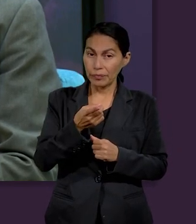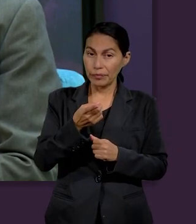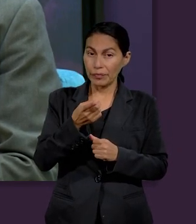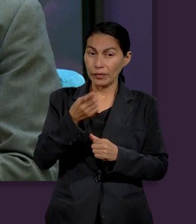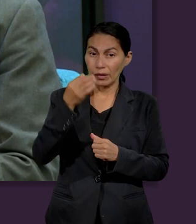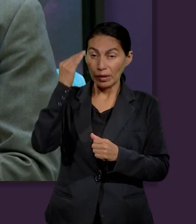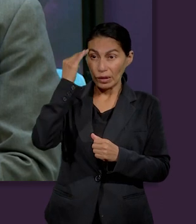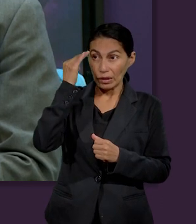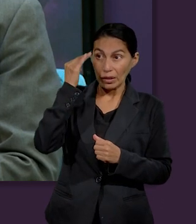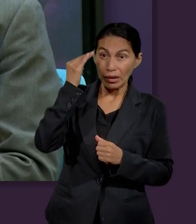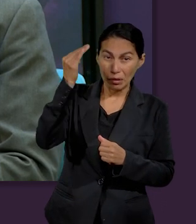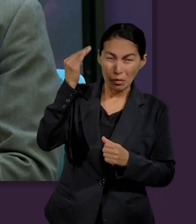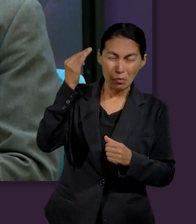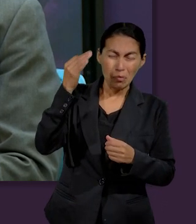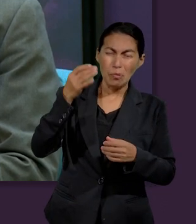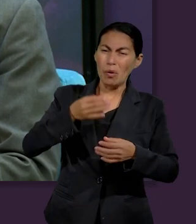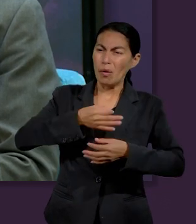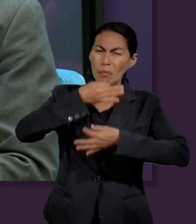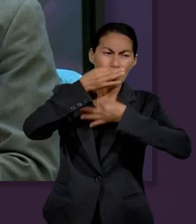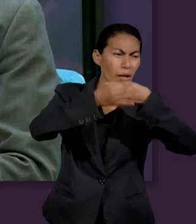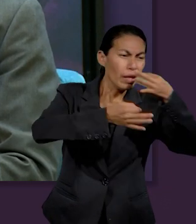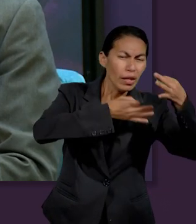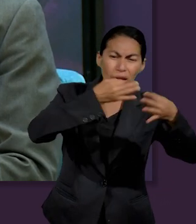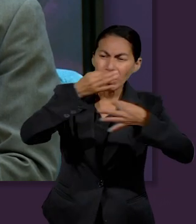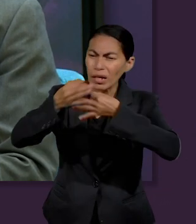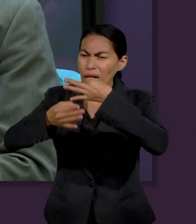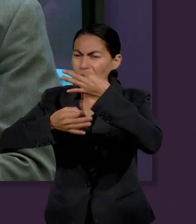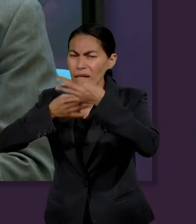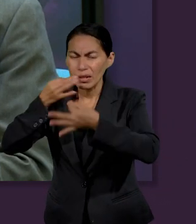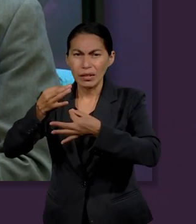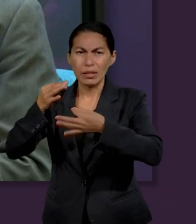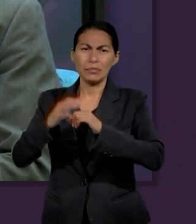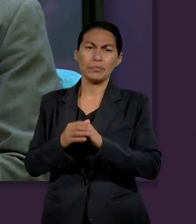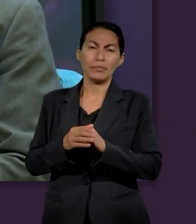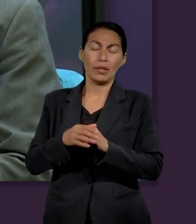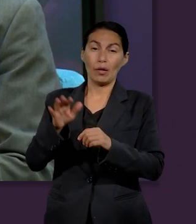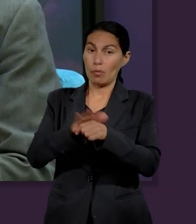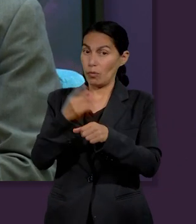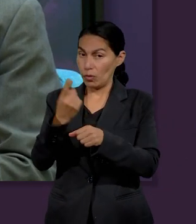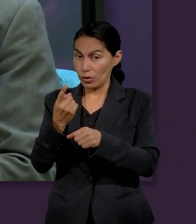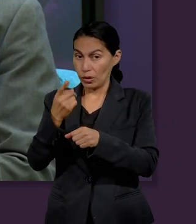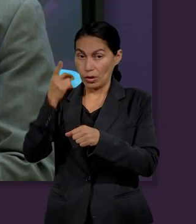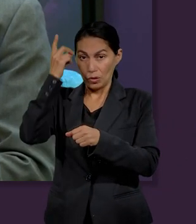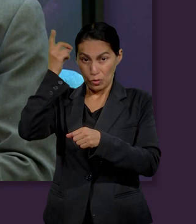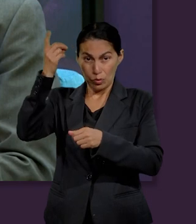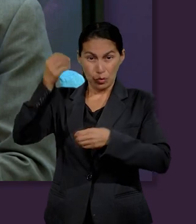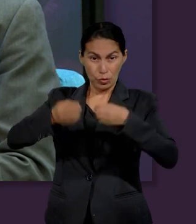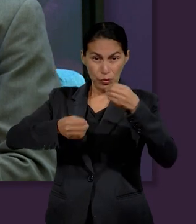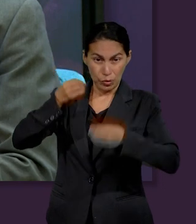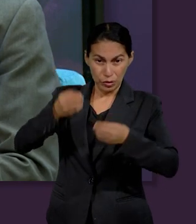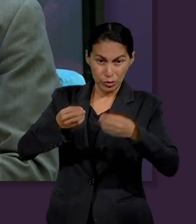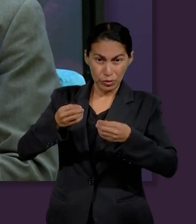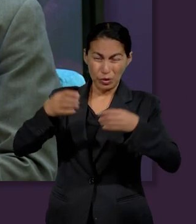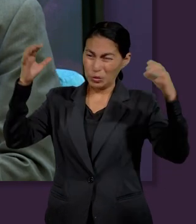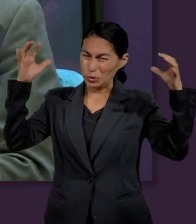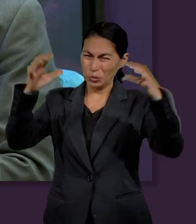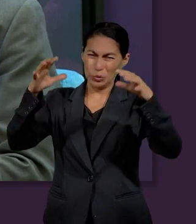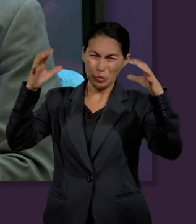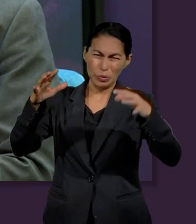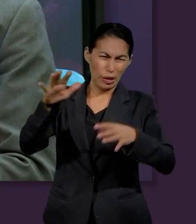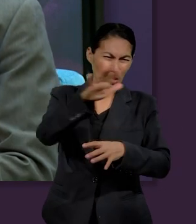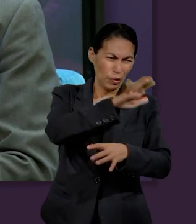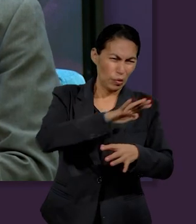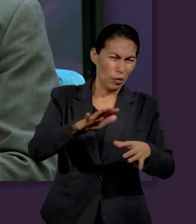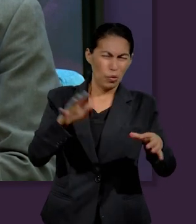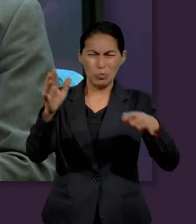él invirtió su tiempo en la predicación de un juicio que iba a